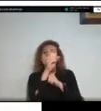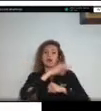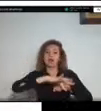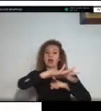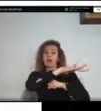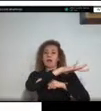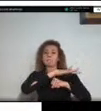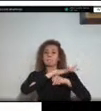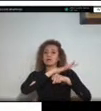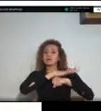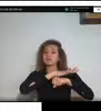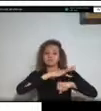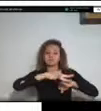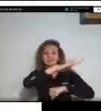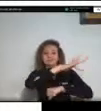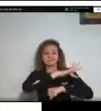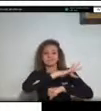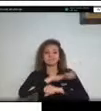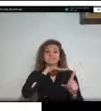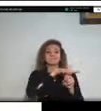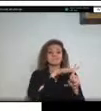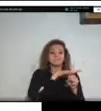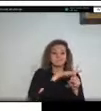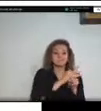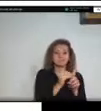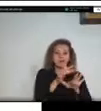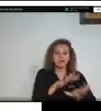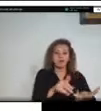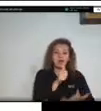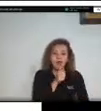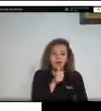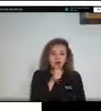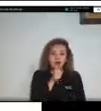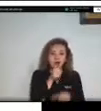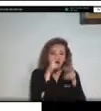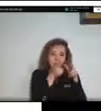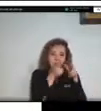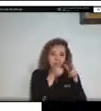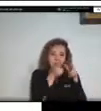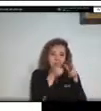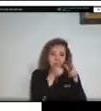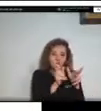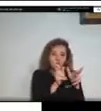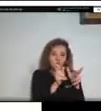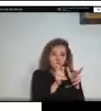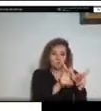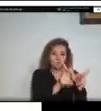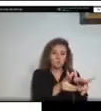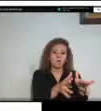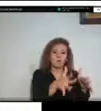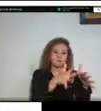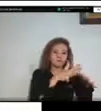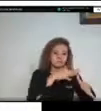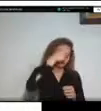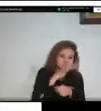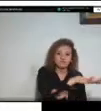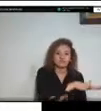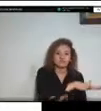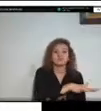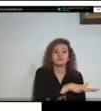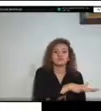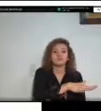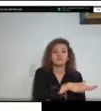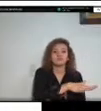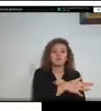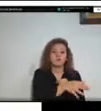afectamos cuencas hidrográficas cuerpos de agua que abastecen municipios y comunidades enteras